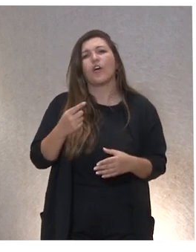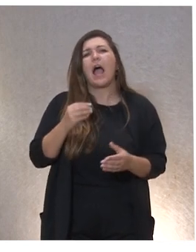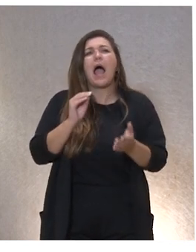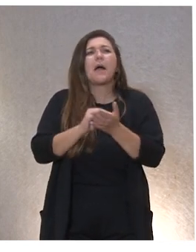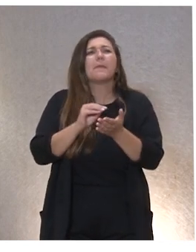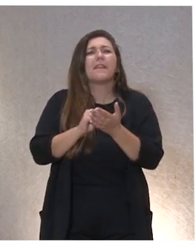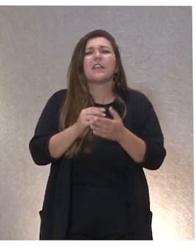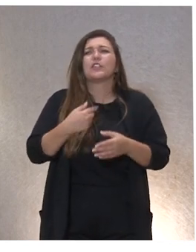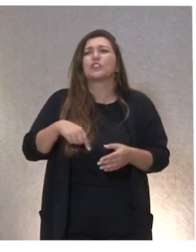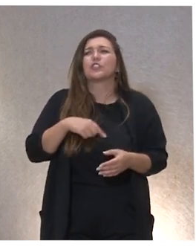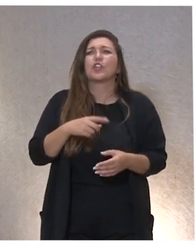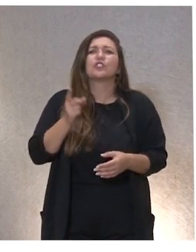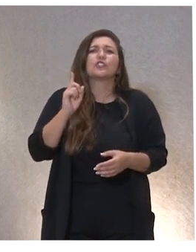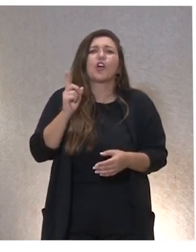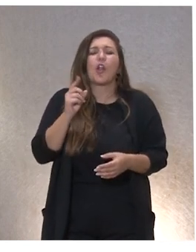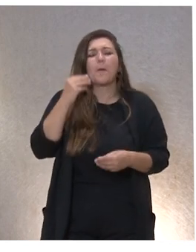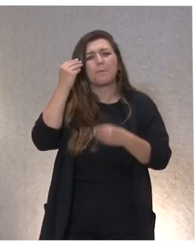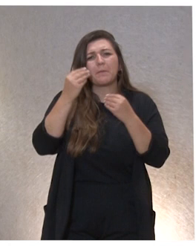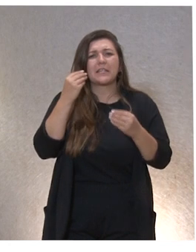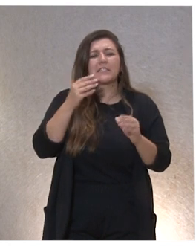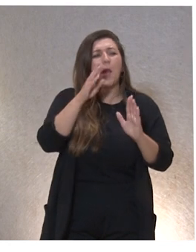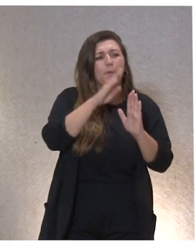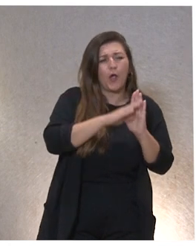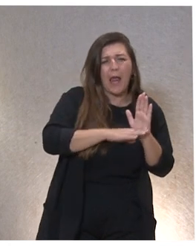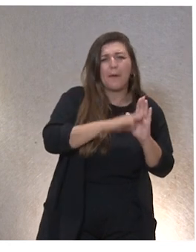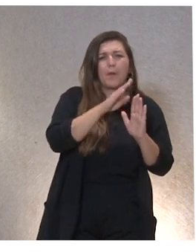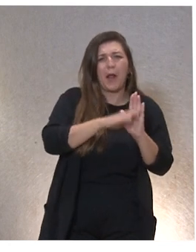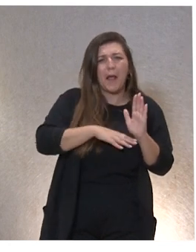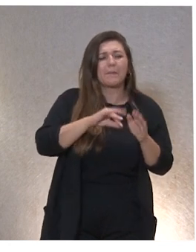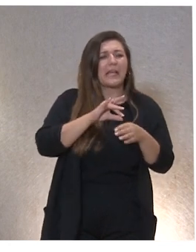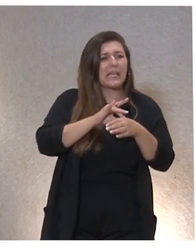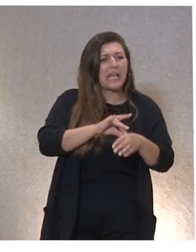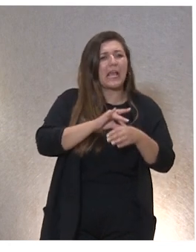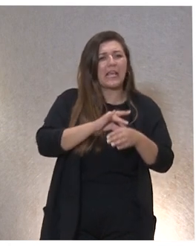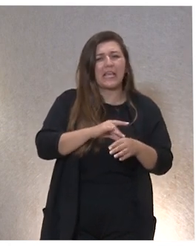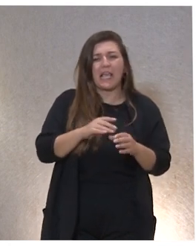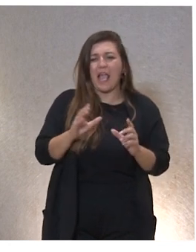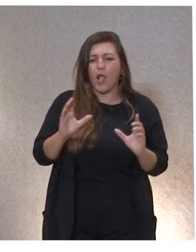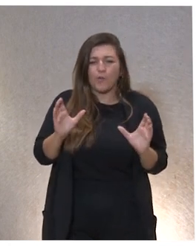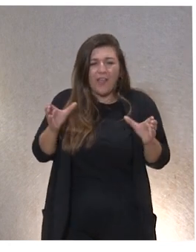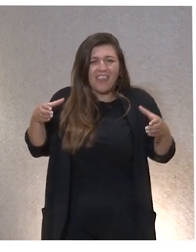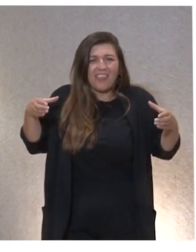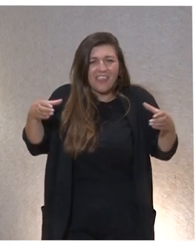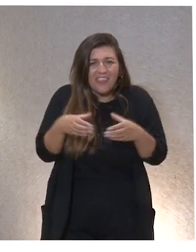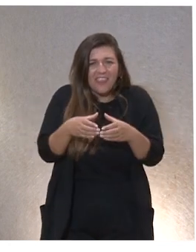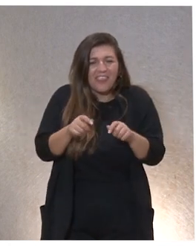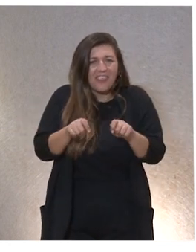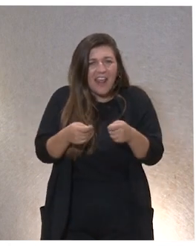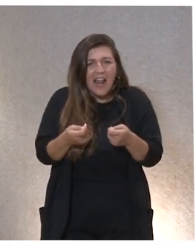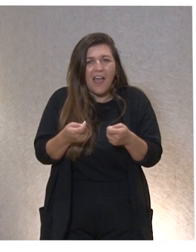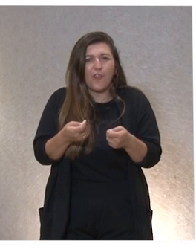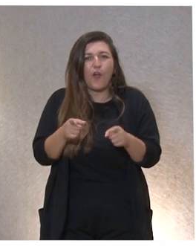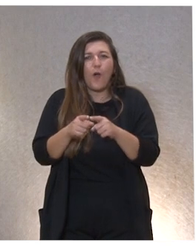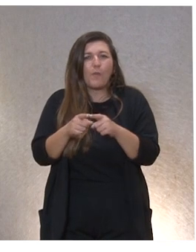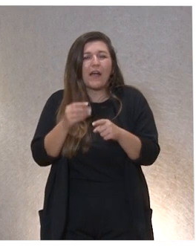qué nos sirve solo aplicar todos esos programas todas esas guías en un entorno cerrado un entorno un poquito artificial